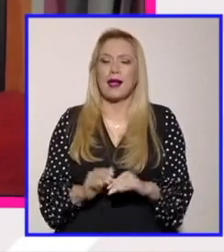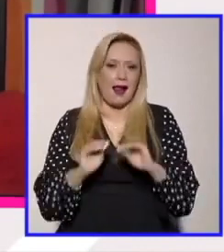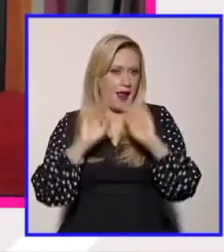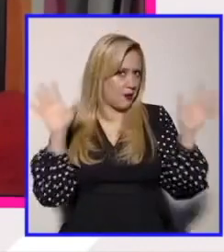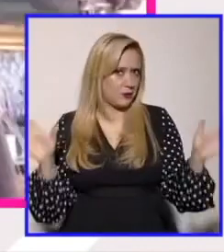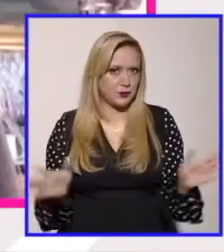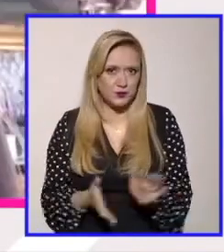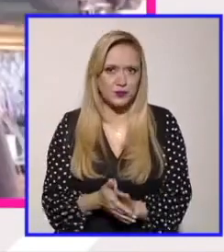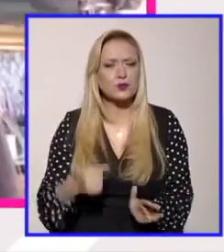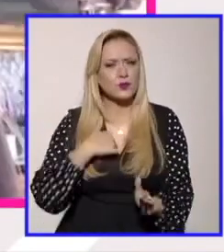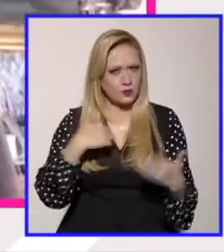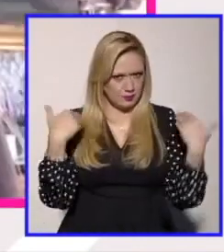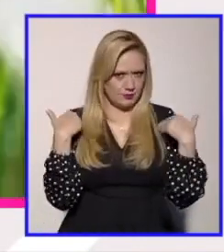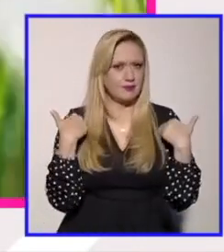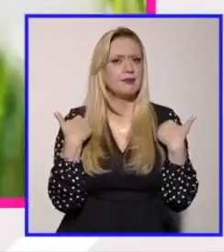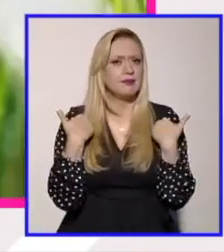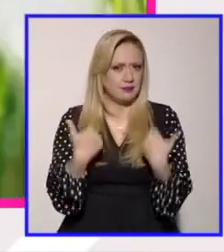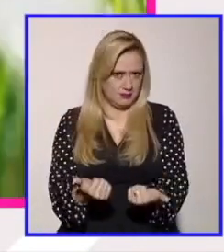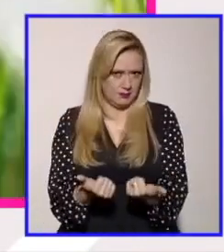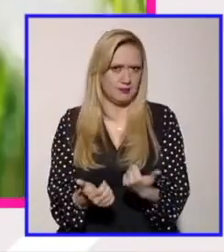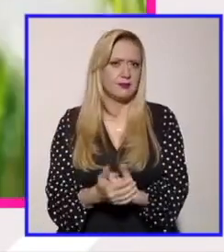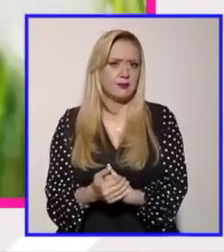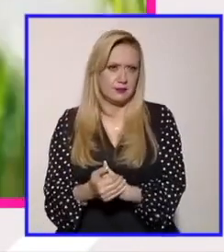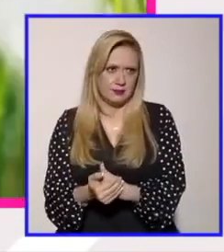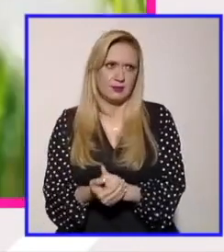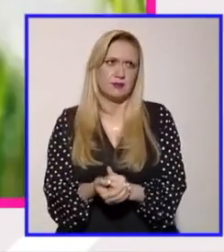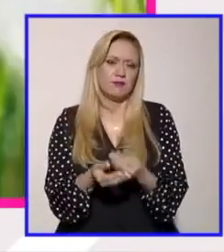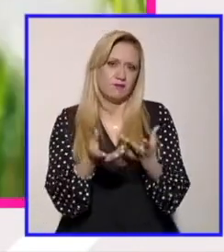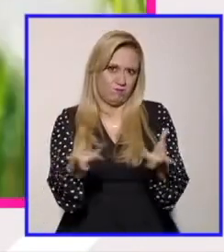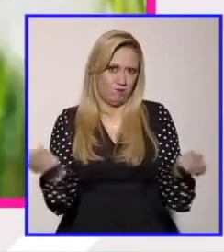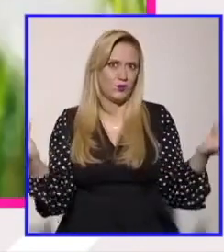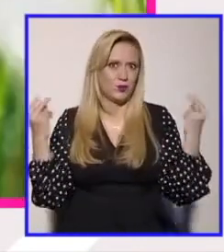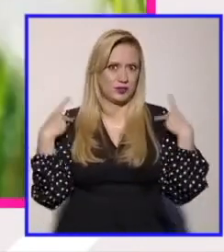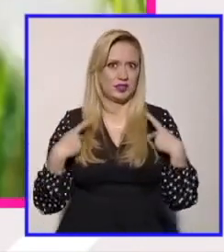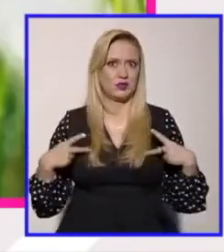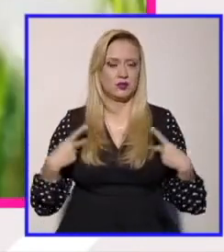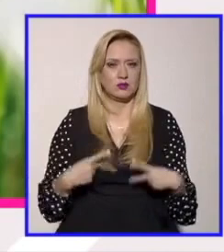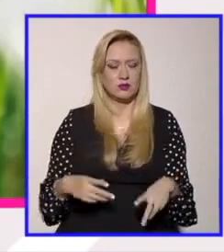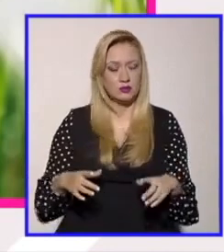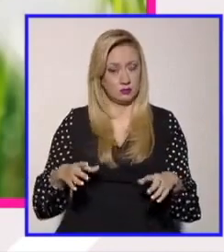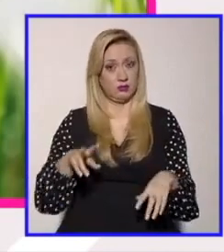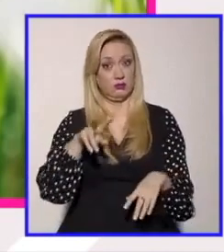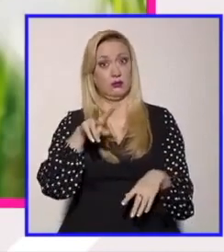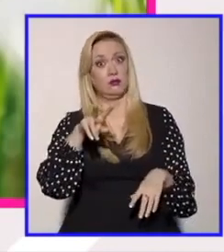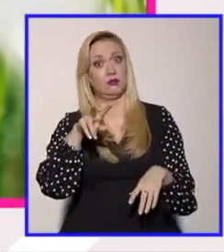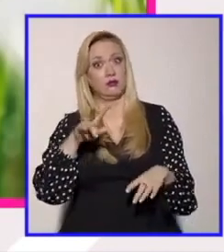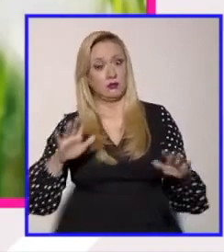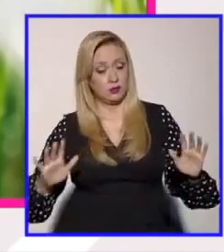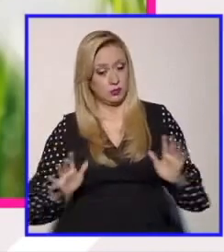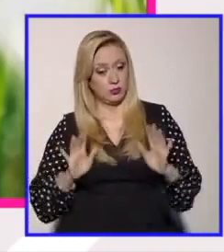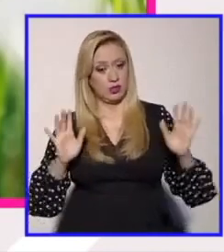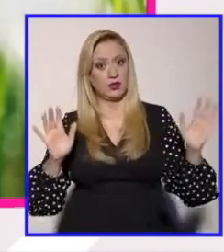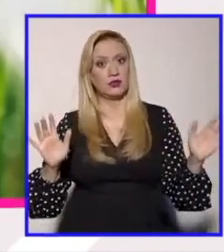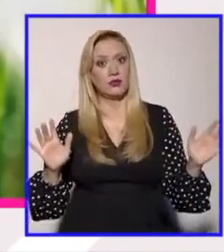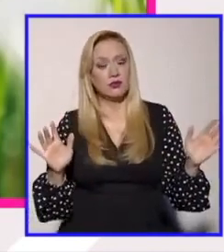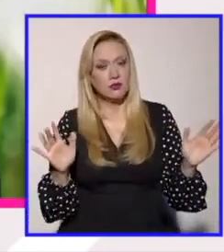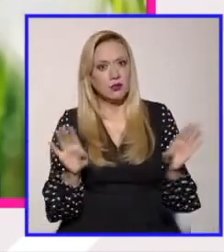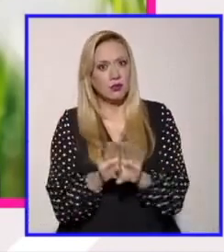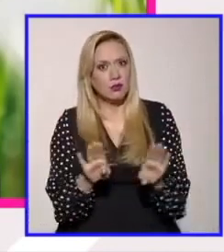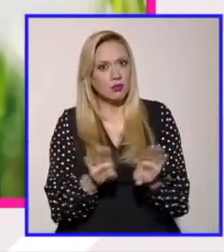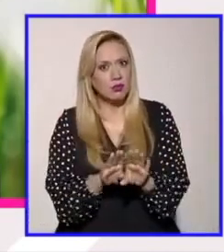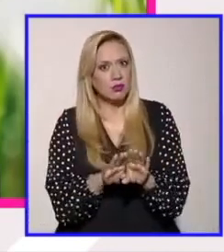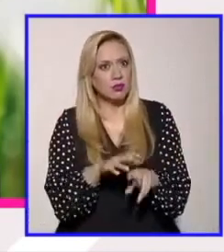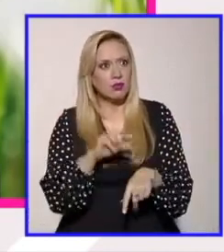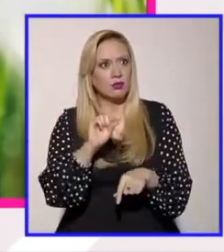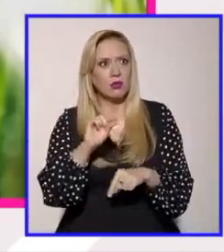yo entiendo justamente que a mucha gente les sorprende que estos discursos avancen pero no